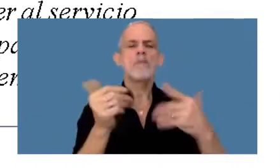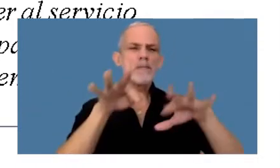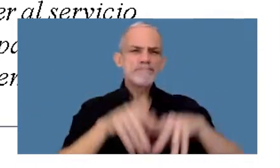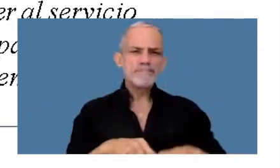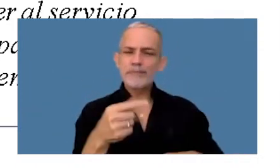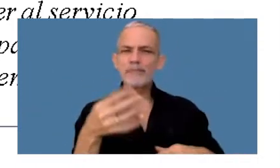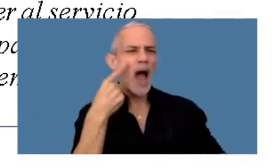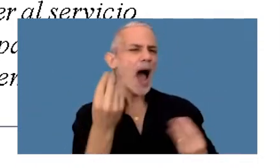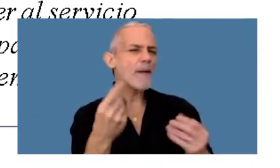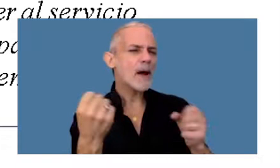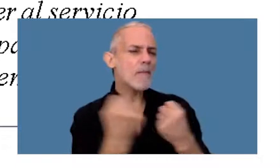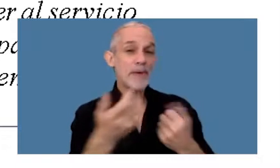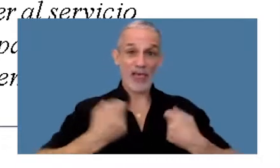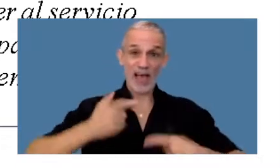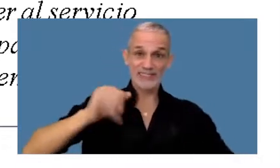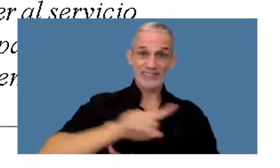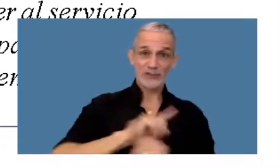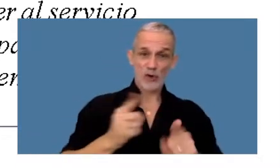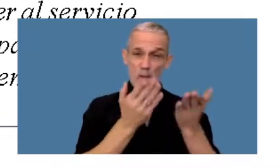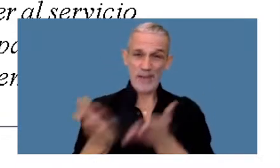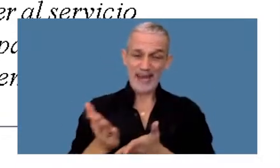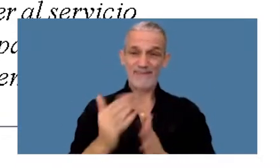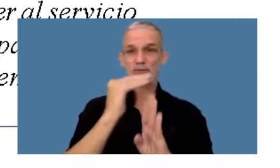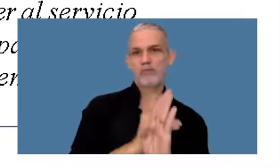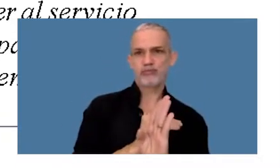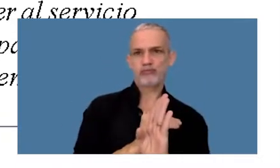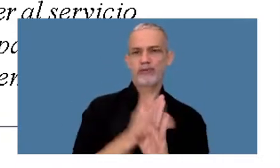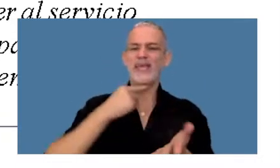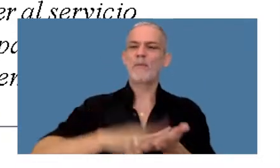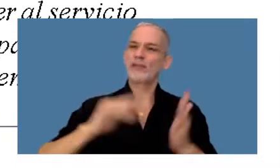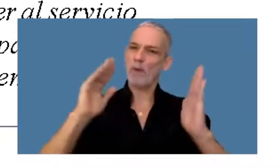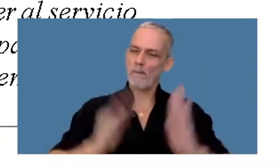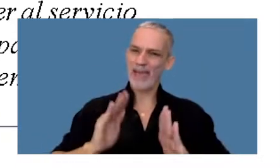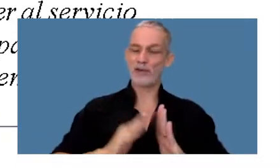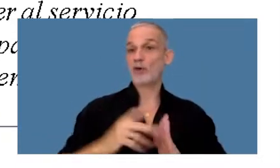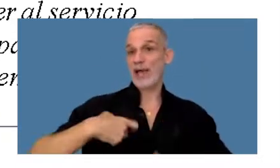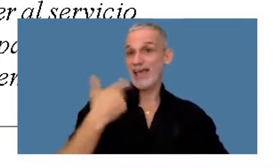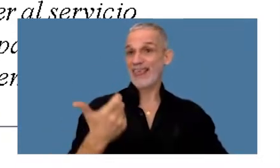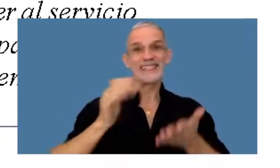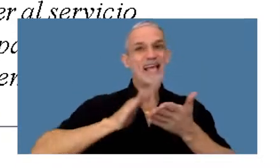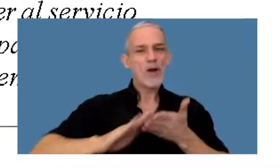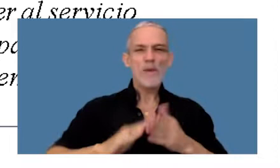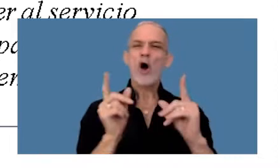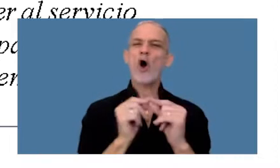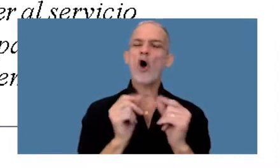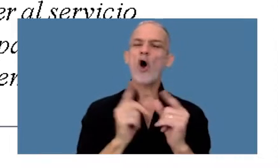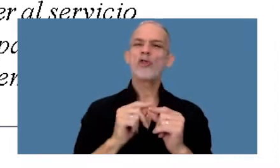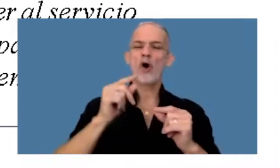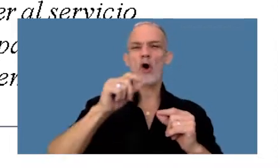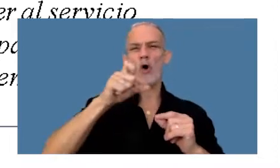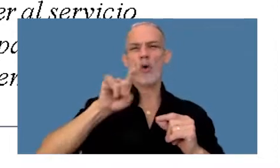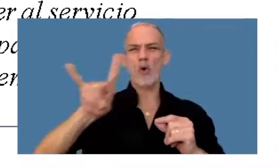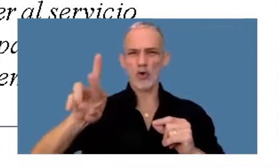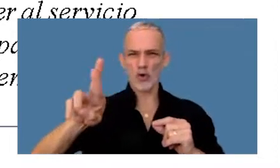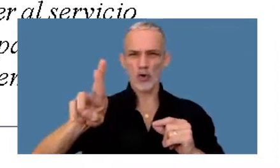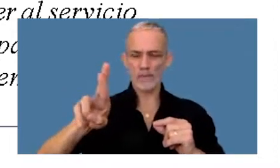verificar el otorgamiento del beneficio y obtener la nueva credencial con el código único de revista,